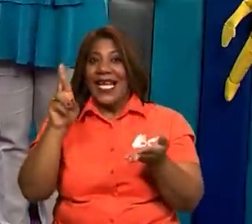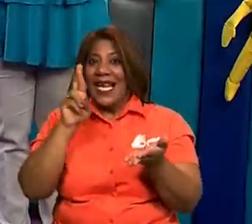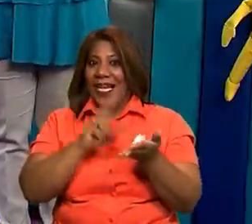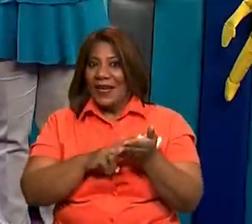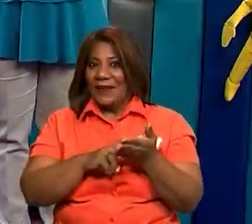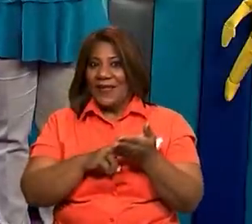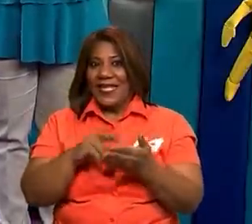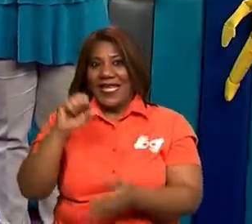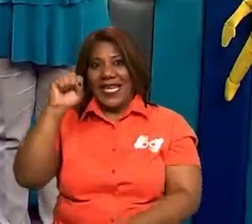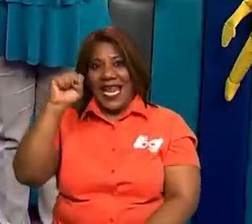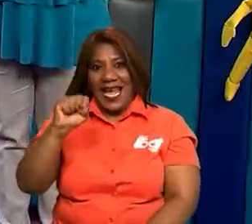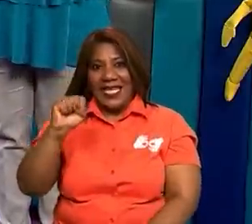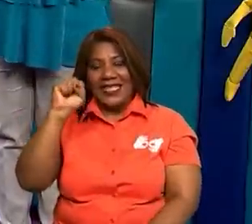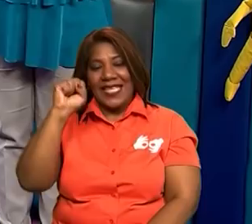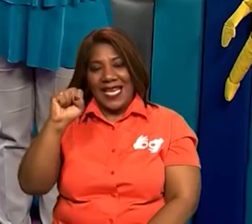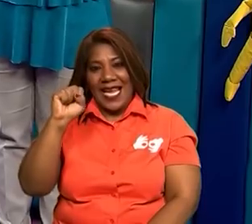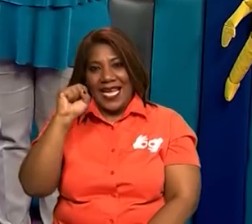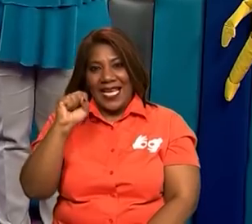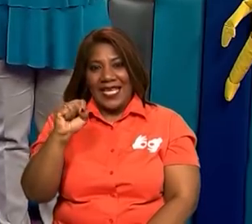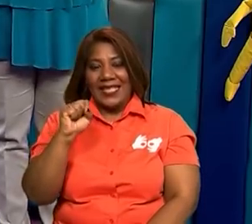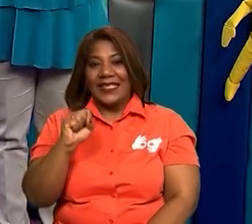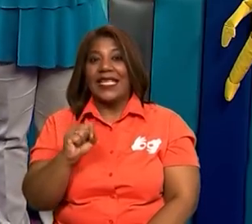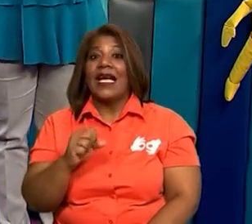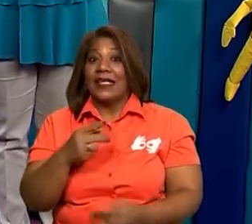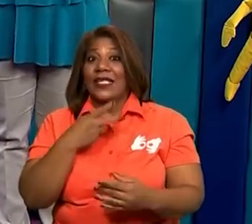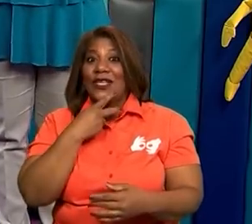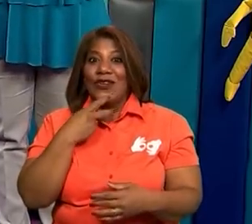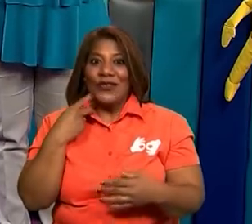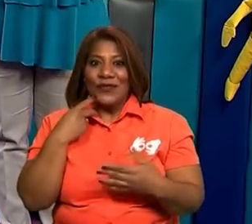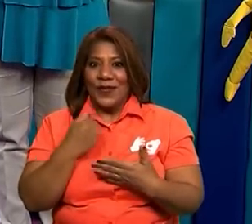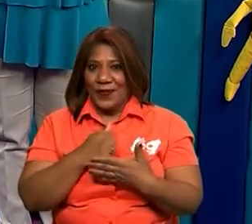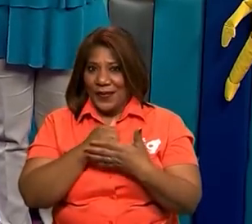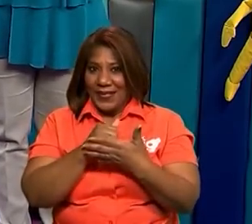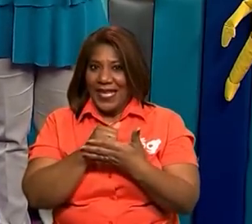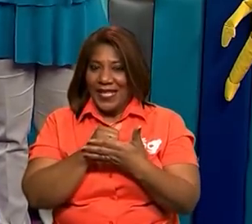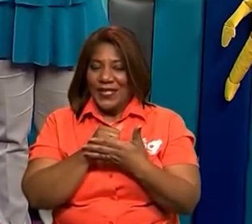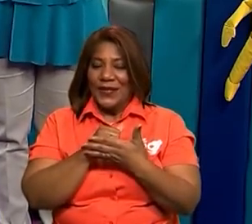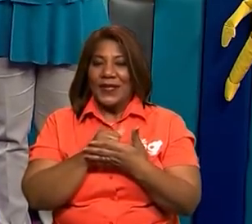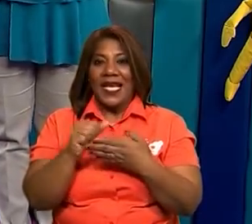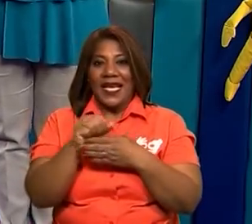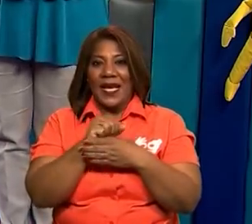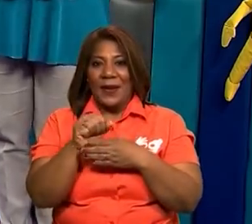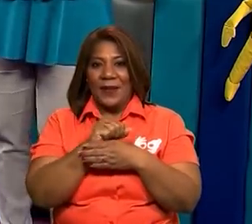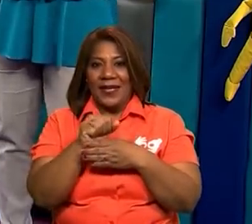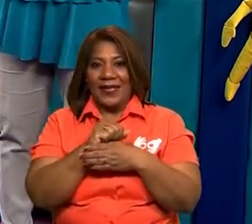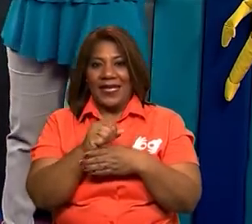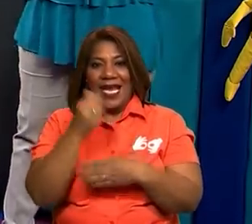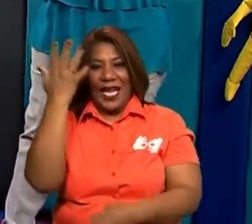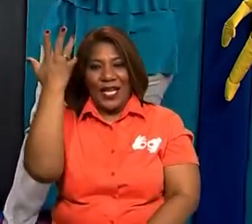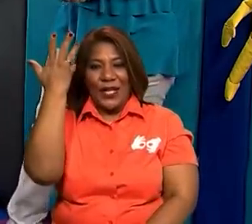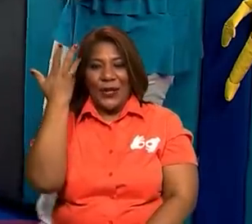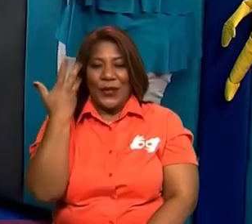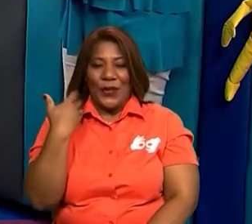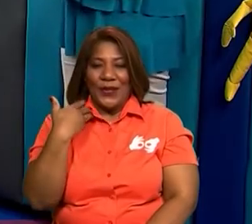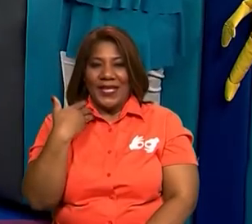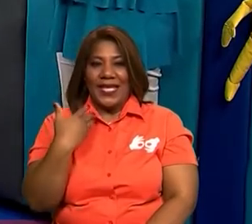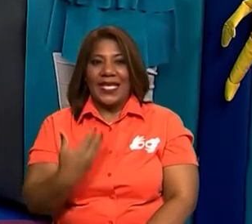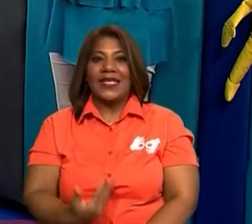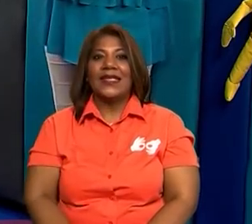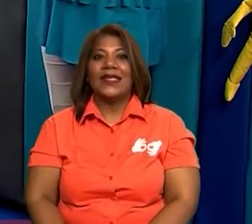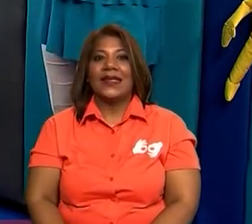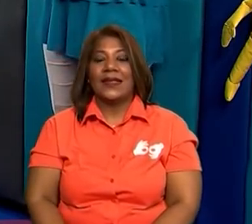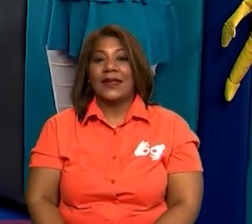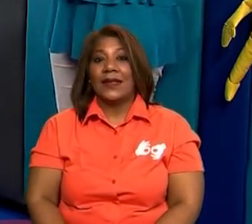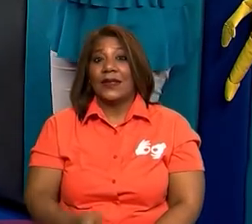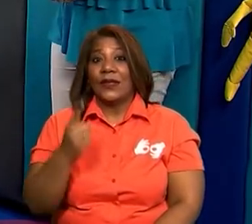Excelente. Así vamos con las acciones que pueden practicar en casa diariamente. Muy bien, chicos. Entonces